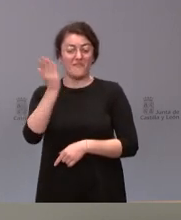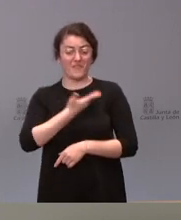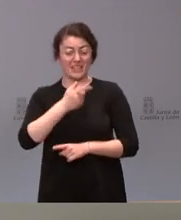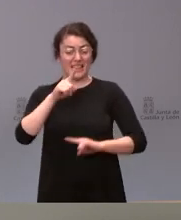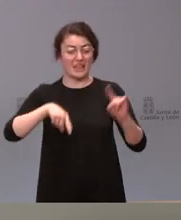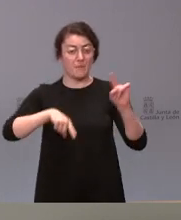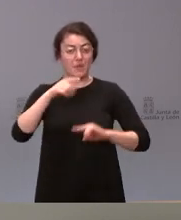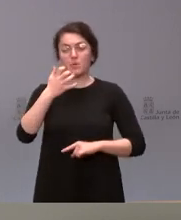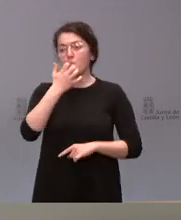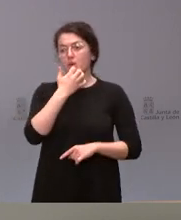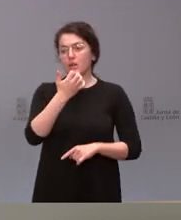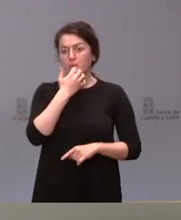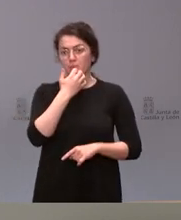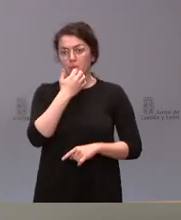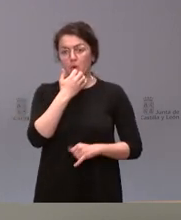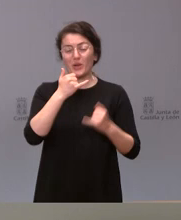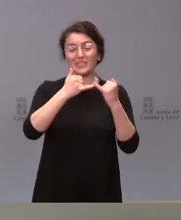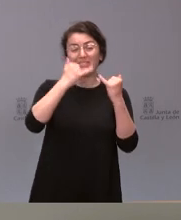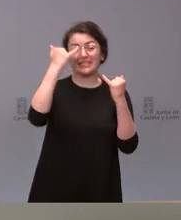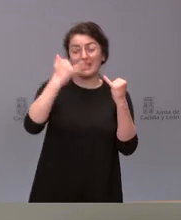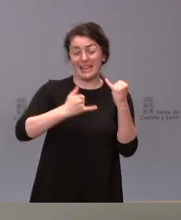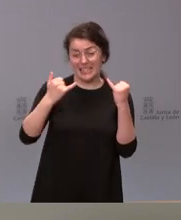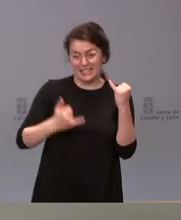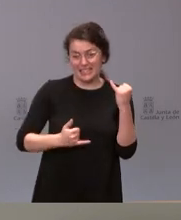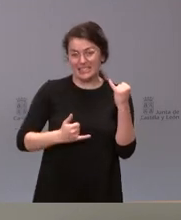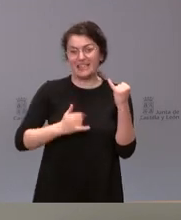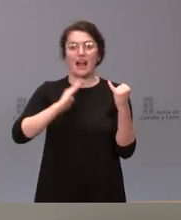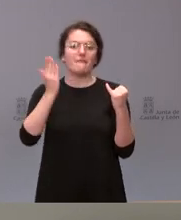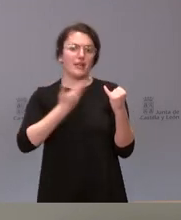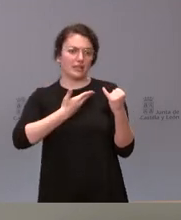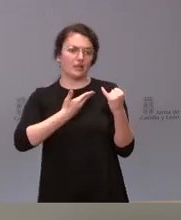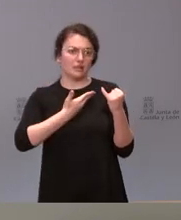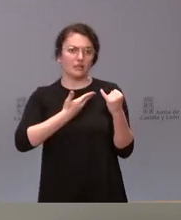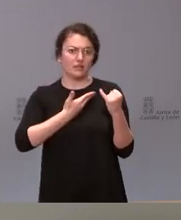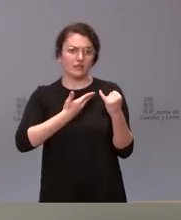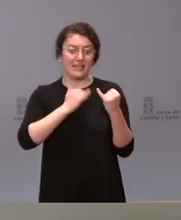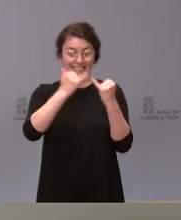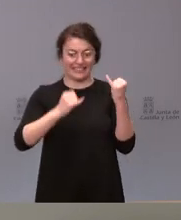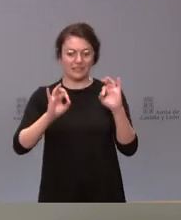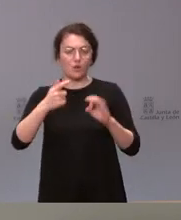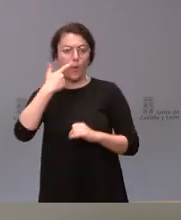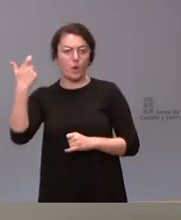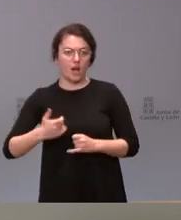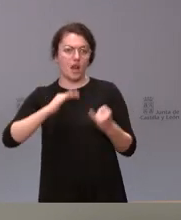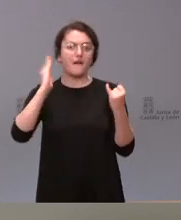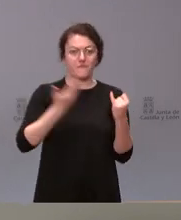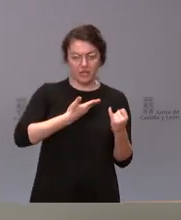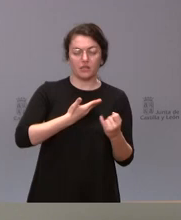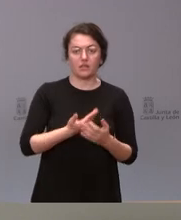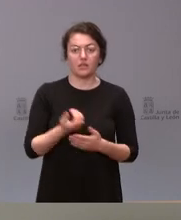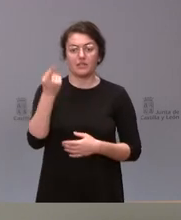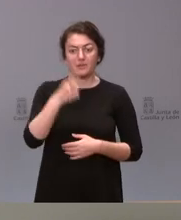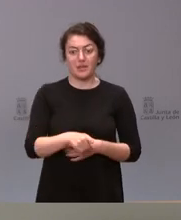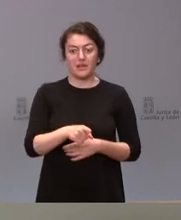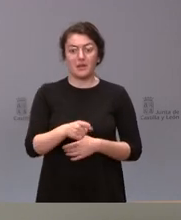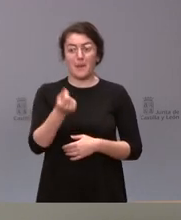como la duración de la crisis y la intensidad de la crisis que estamos viendo en Ucrania su efecto sobre la inflación